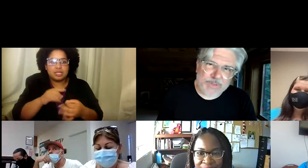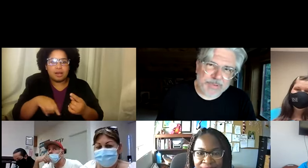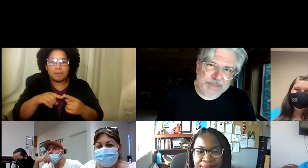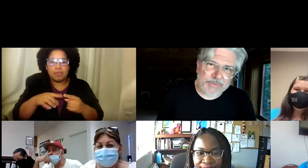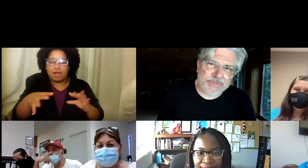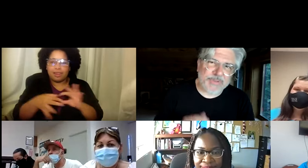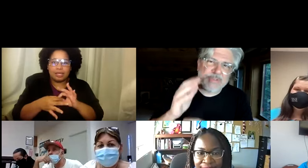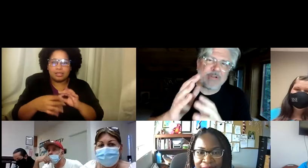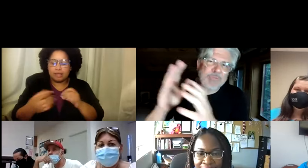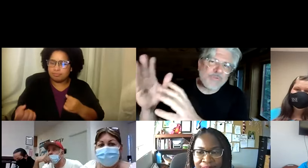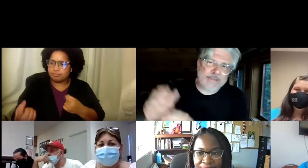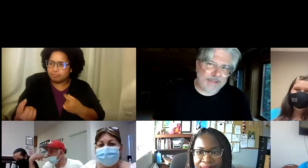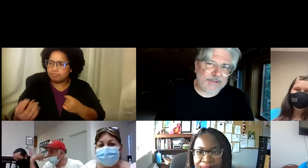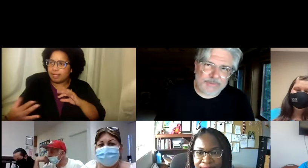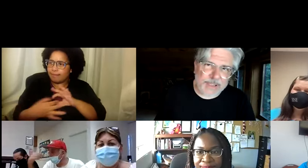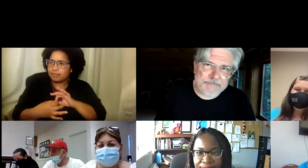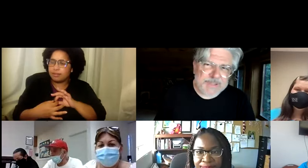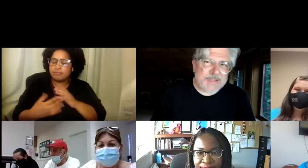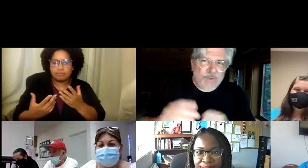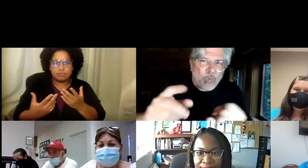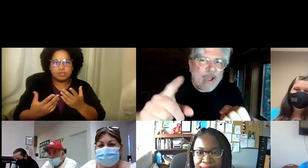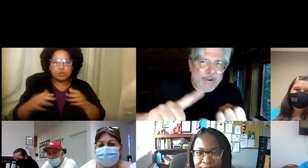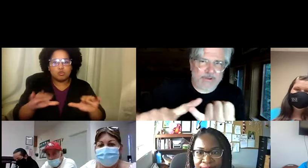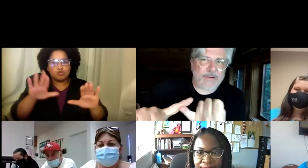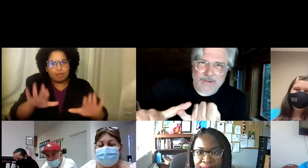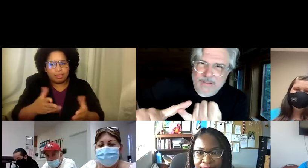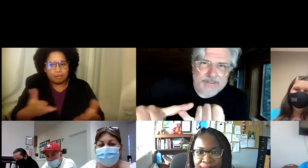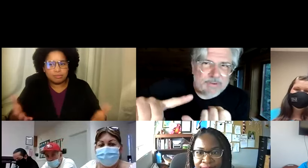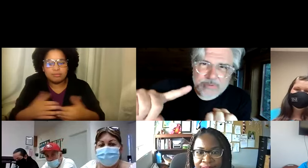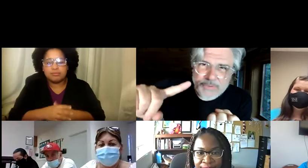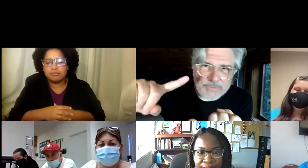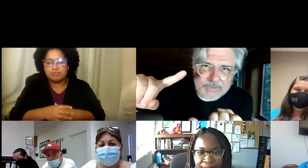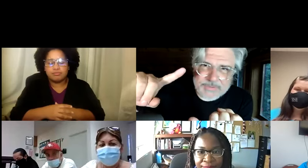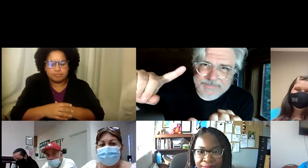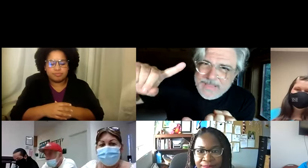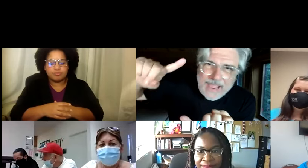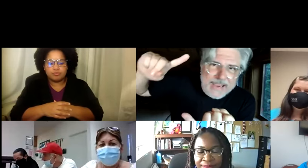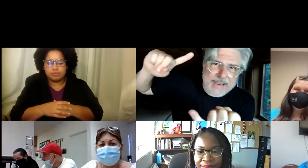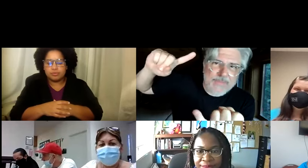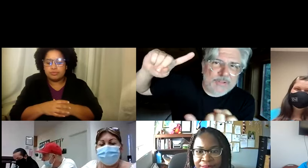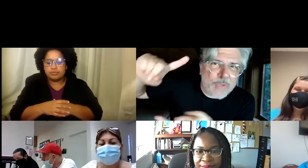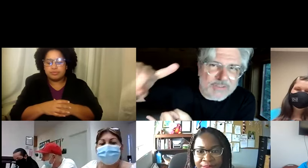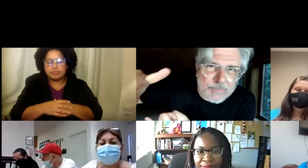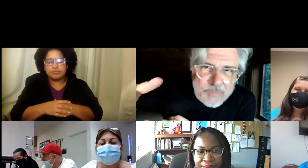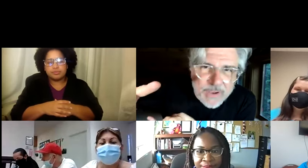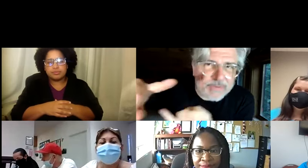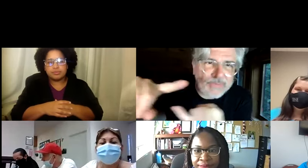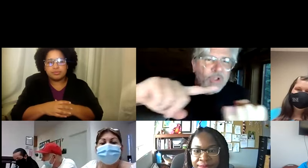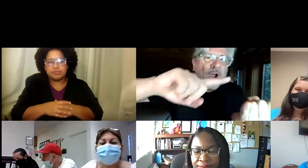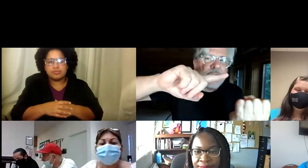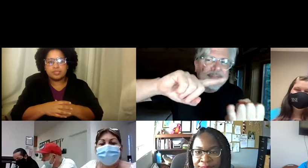Que. De hecho. Como dijiste tú. Todo tiene que ver con. Encajarse bien. Con otra persona. Y lo que escuché yo.